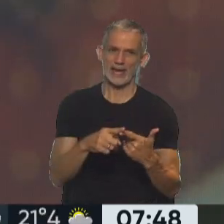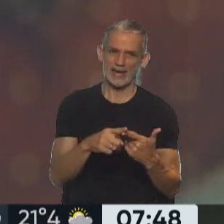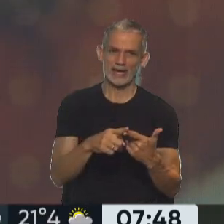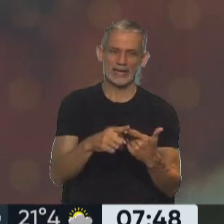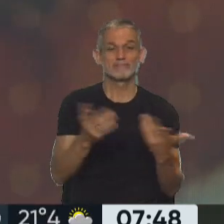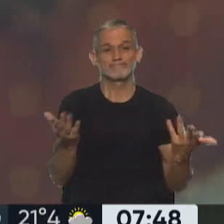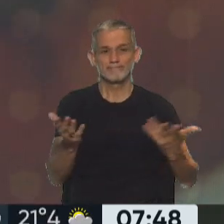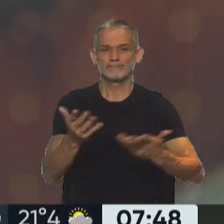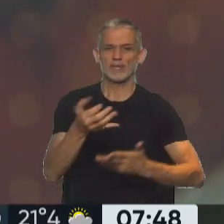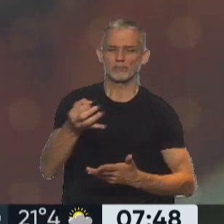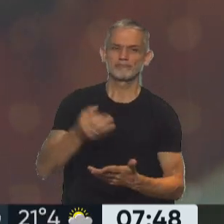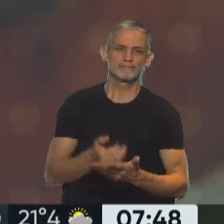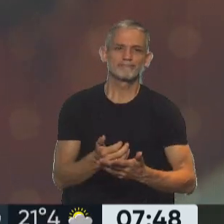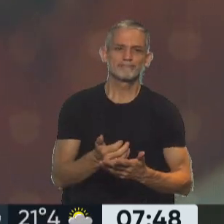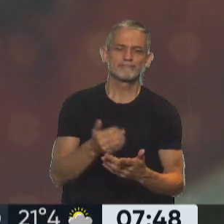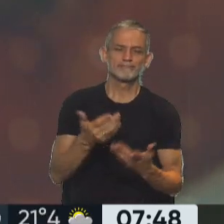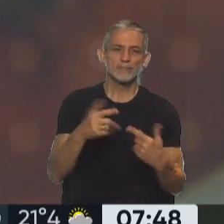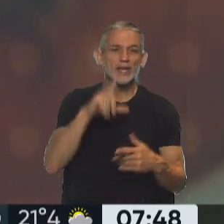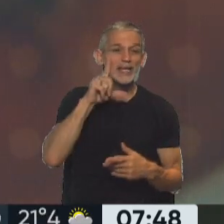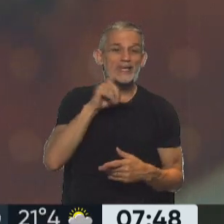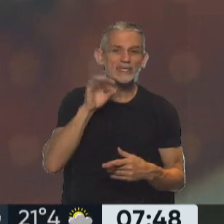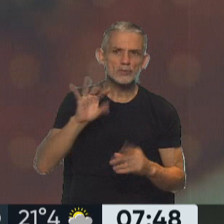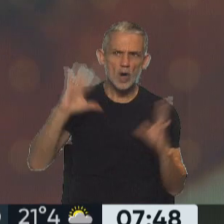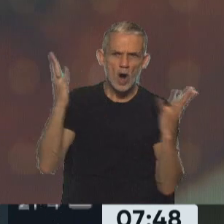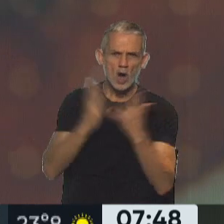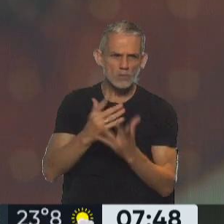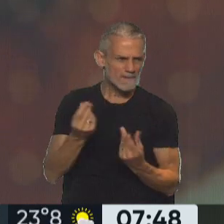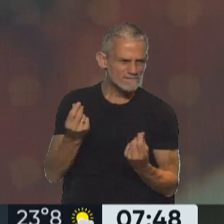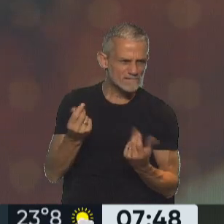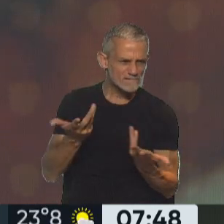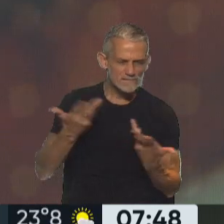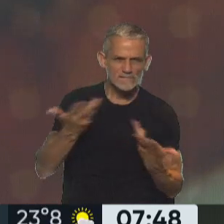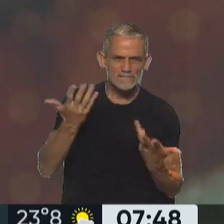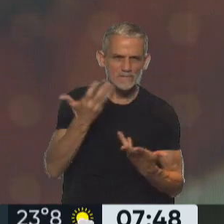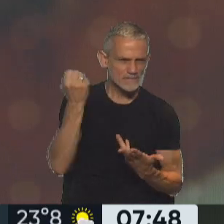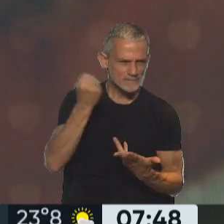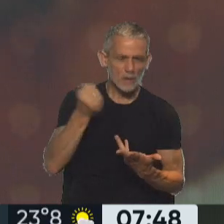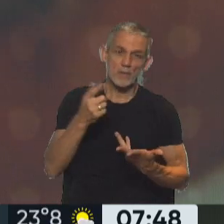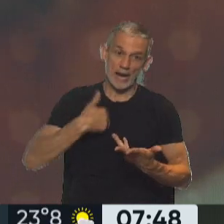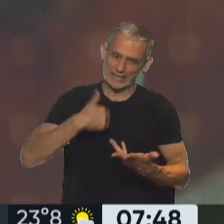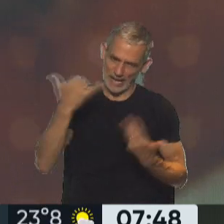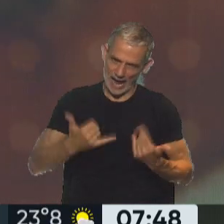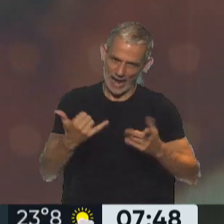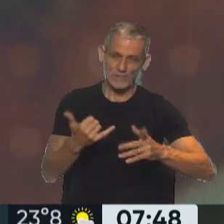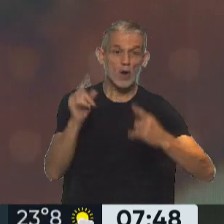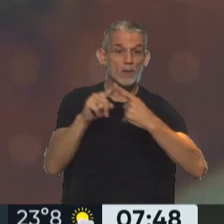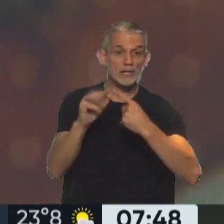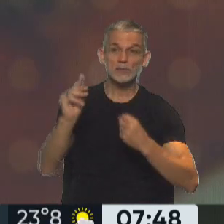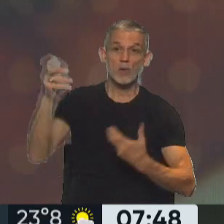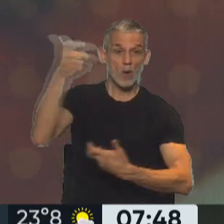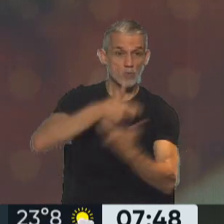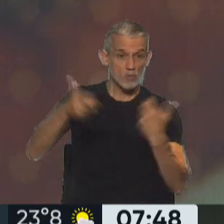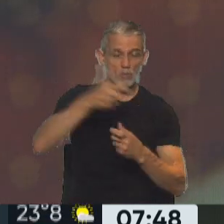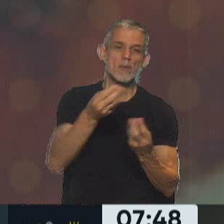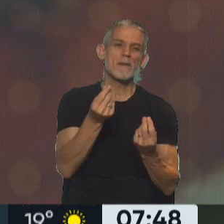Bueno, lo cierto es que es un mineral muy codiciado en el mundo, lo tenemos en la República Argentina, pero insisto con esto, el objetivo son inversiones con